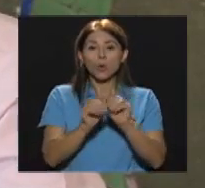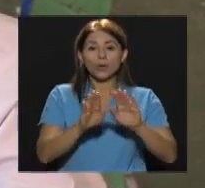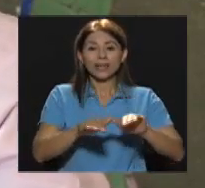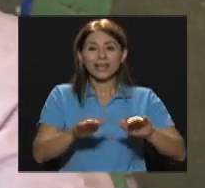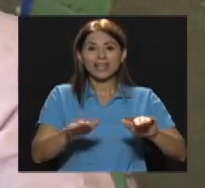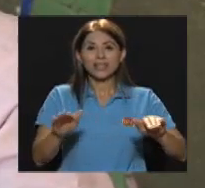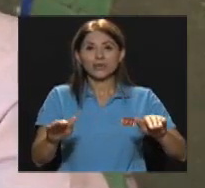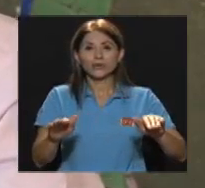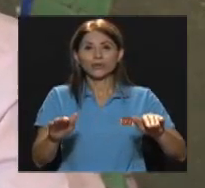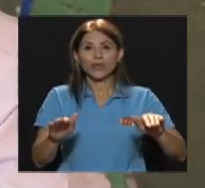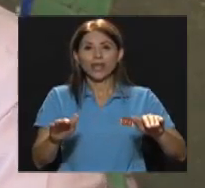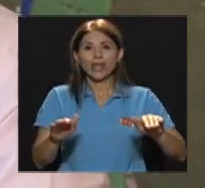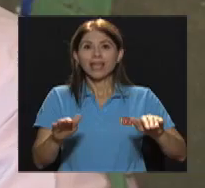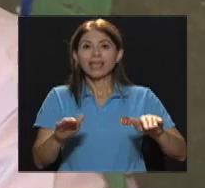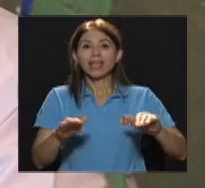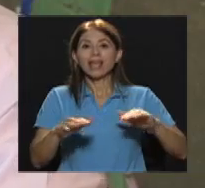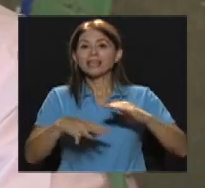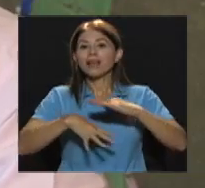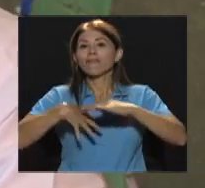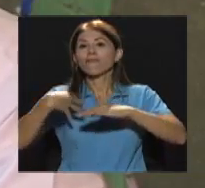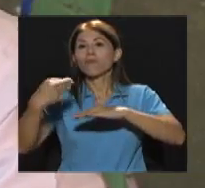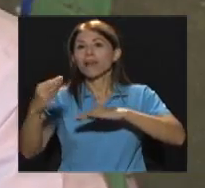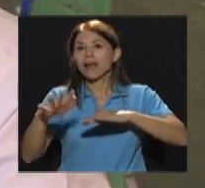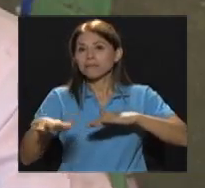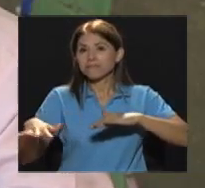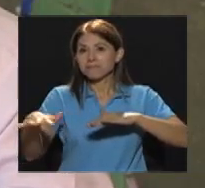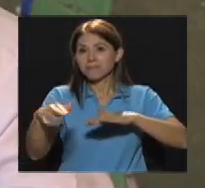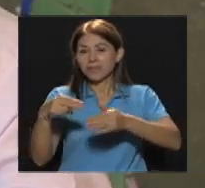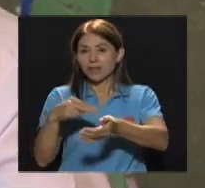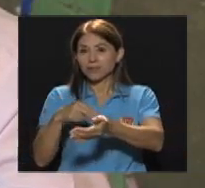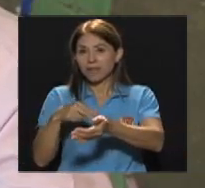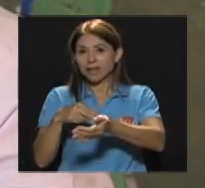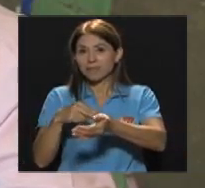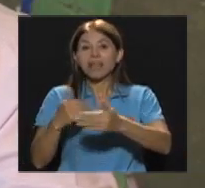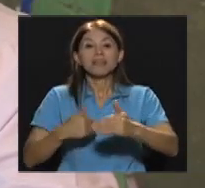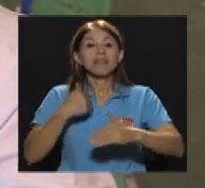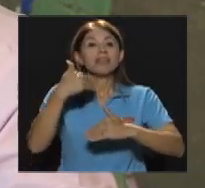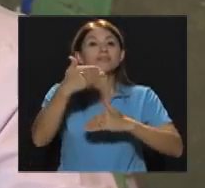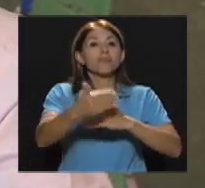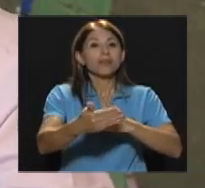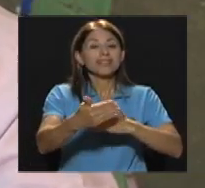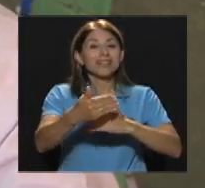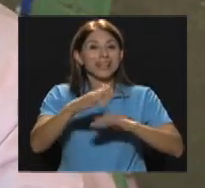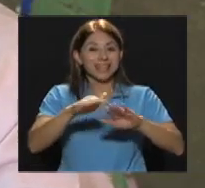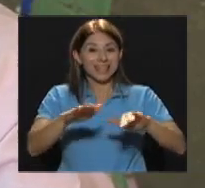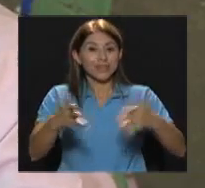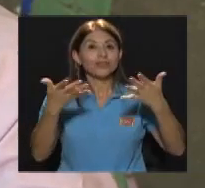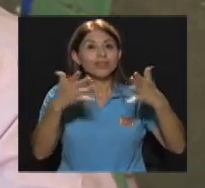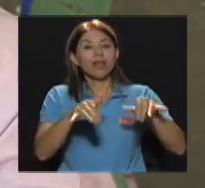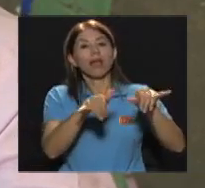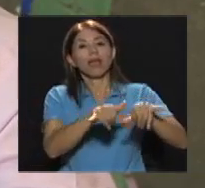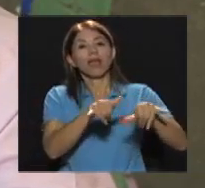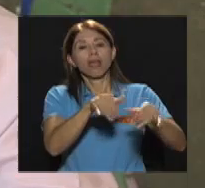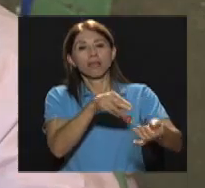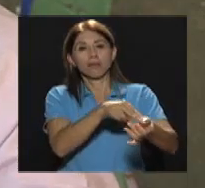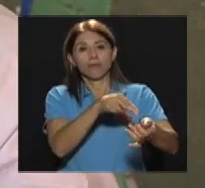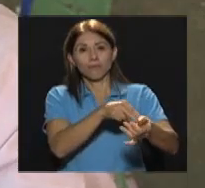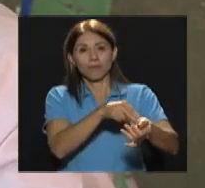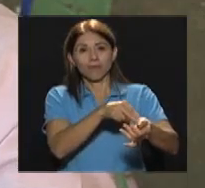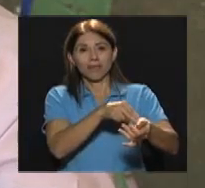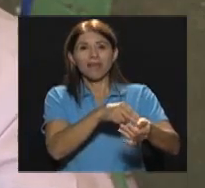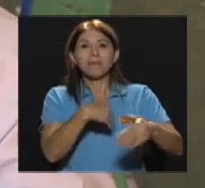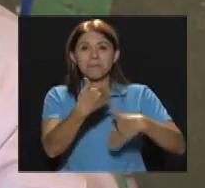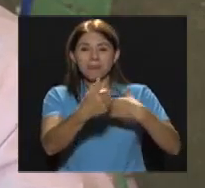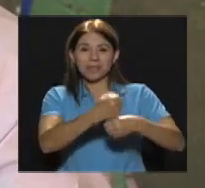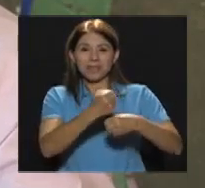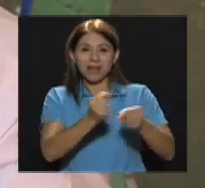tratar De ir incorporando Progresivamente Los niños Hospitalizados Por un tema De control Cruzado De infecciones Para que no Haya transmisión De